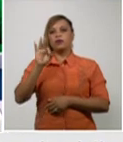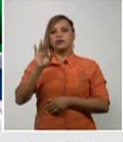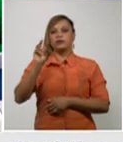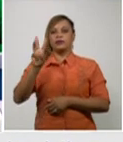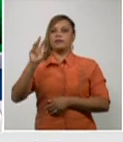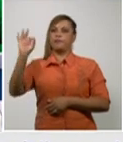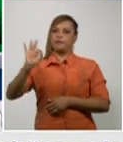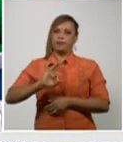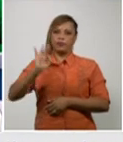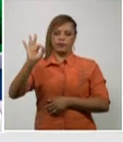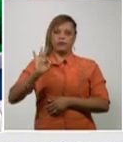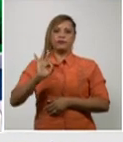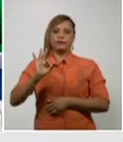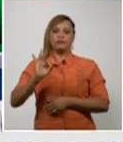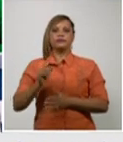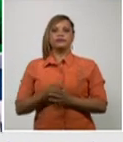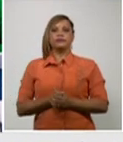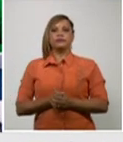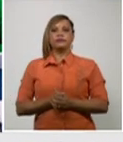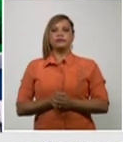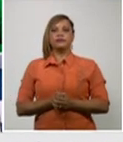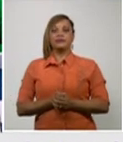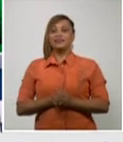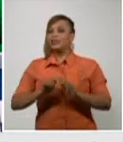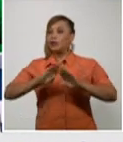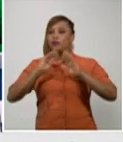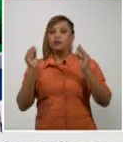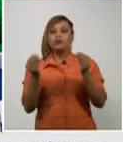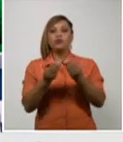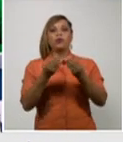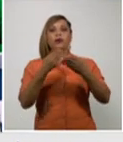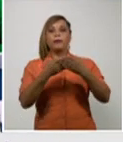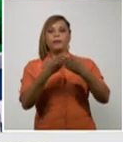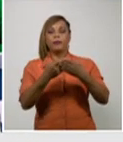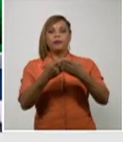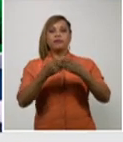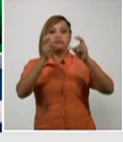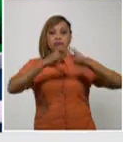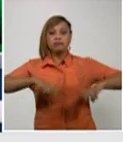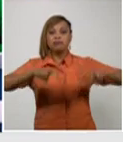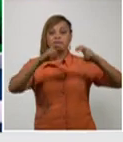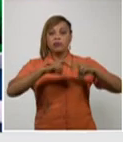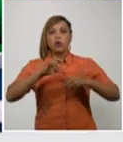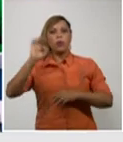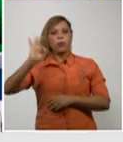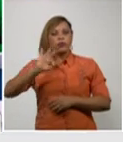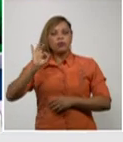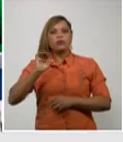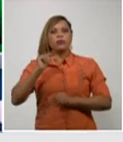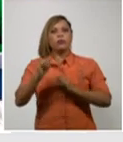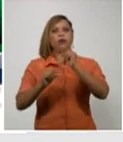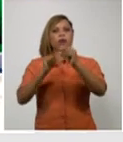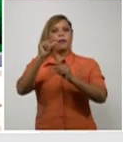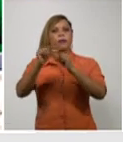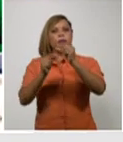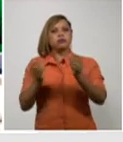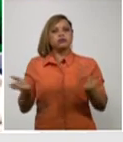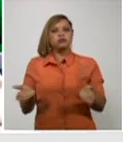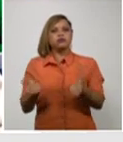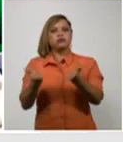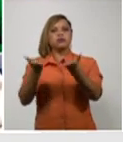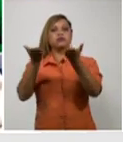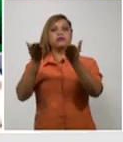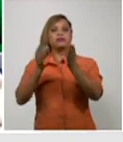esta es la positividad de las muestras que analizamos que es un porciento que se ha ido incrementando al tener más